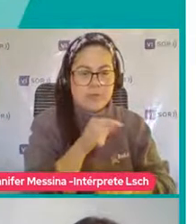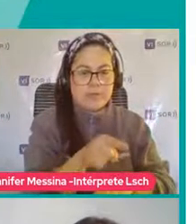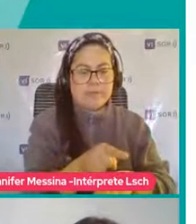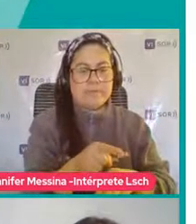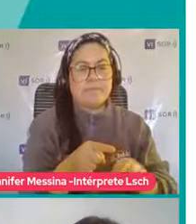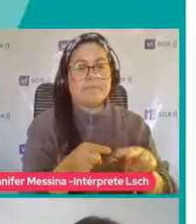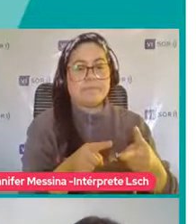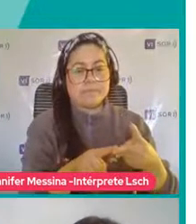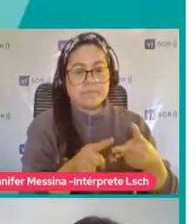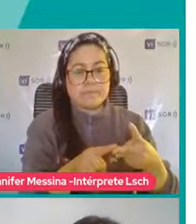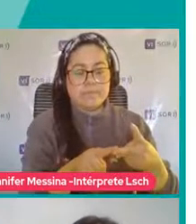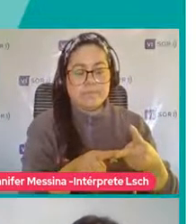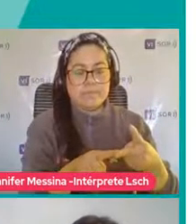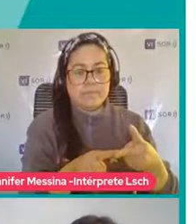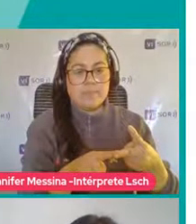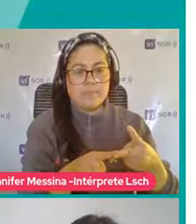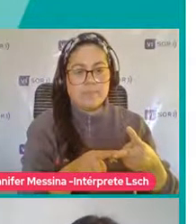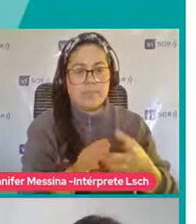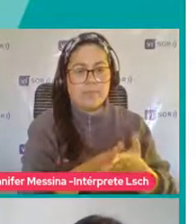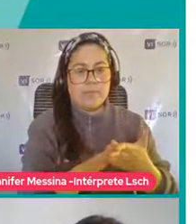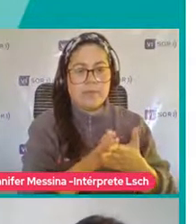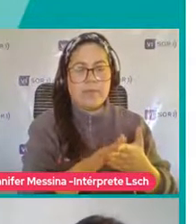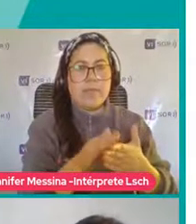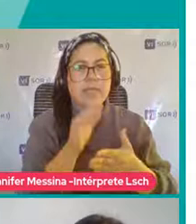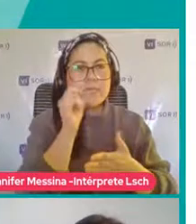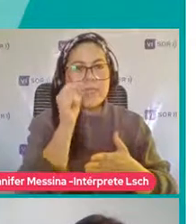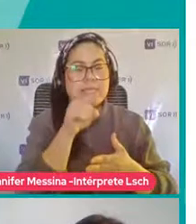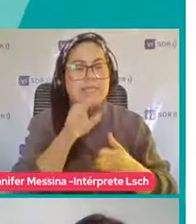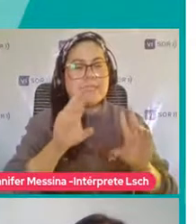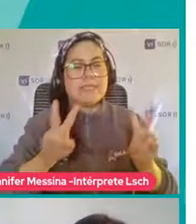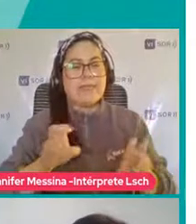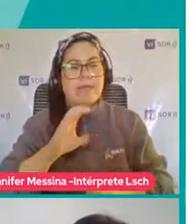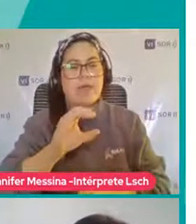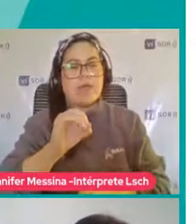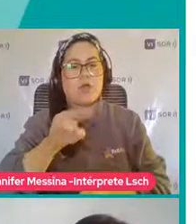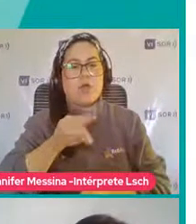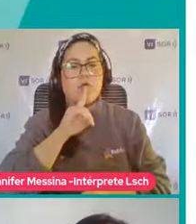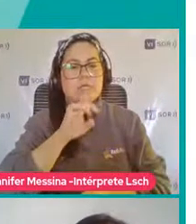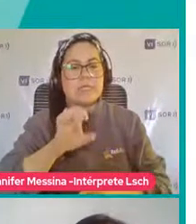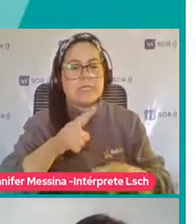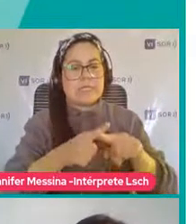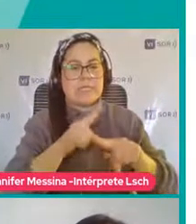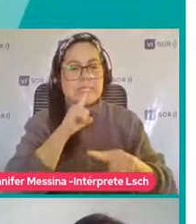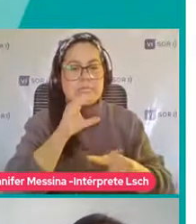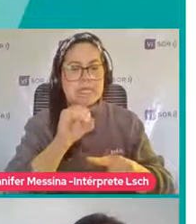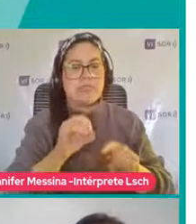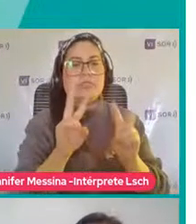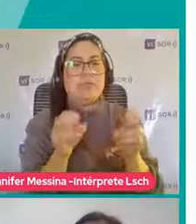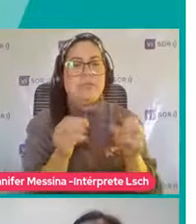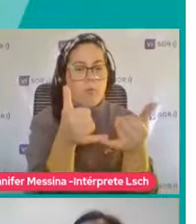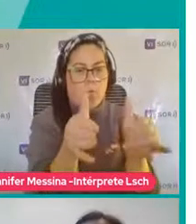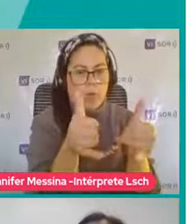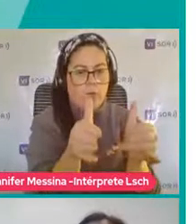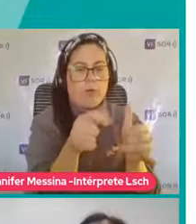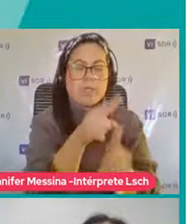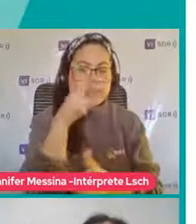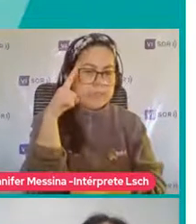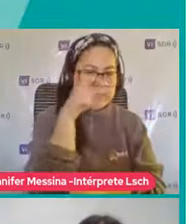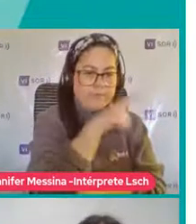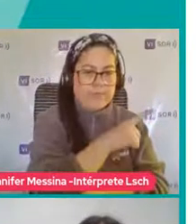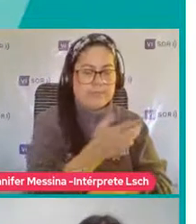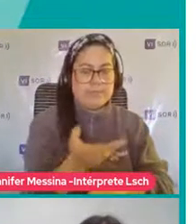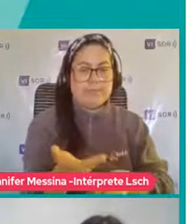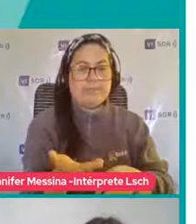lado Se les dificulta Comprender los contextos Y eso se ve reflejado En el juego Sobre todo En los niños Más pequeños O sea Logran